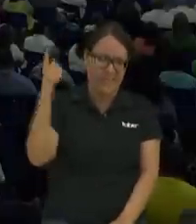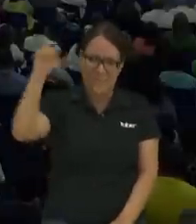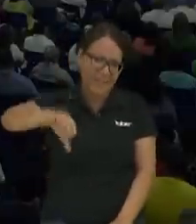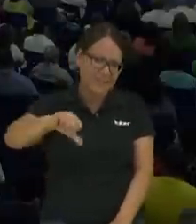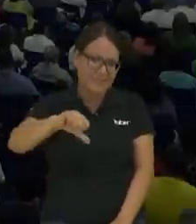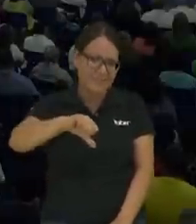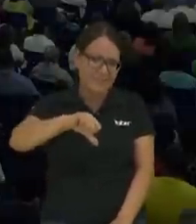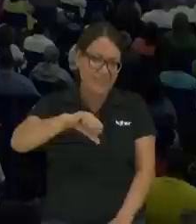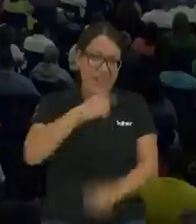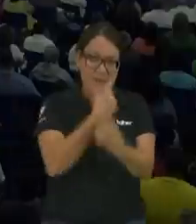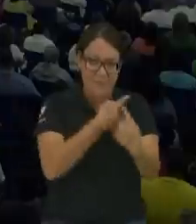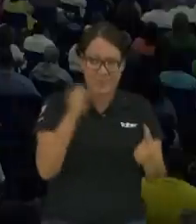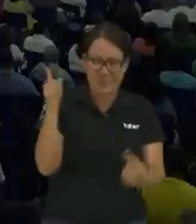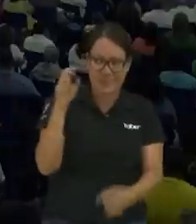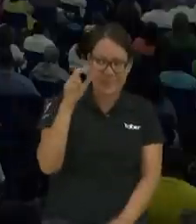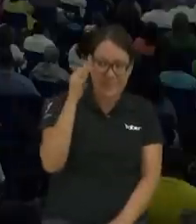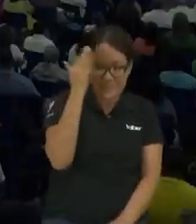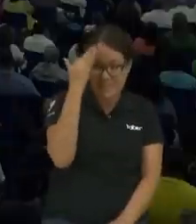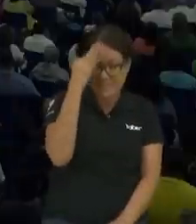Todo el mundo sabe que sos un negrero.